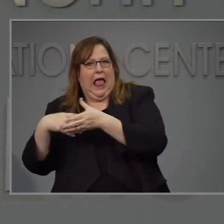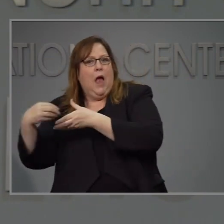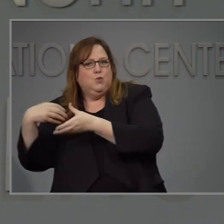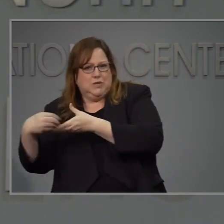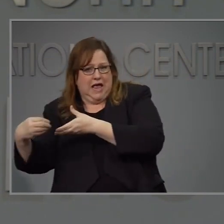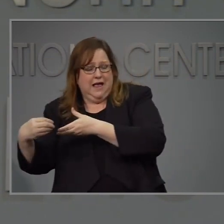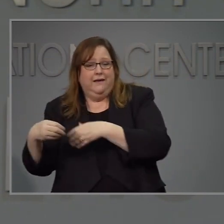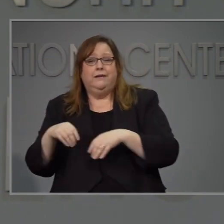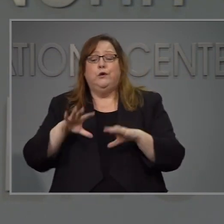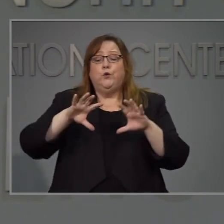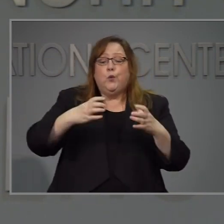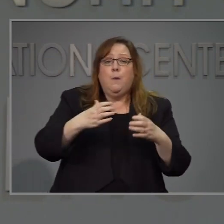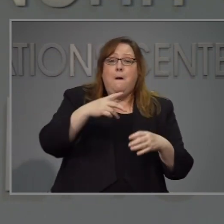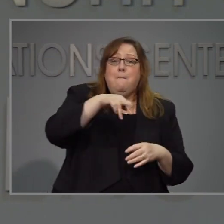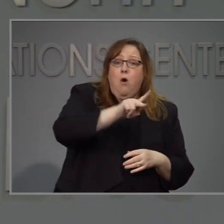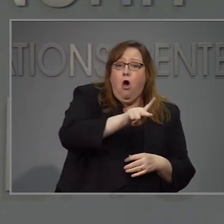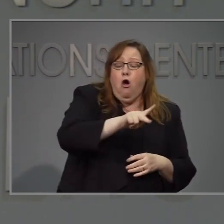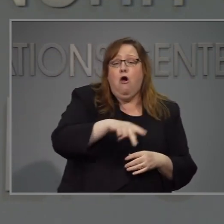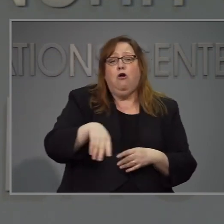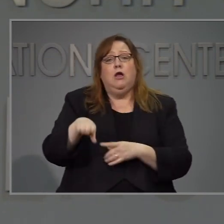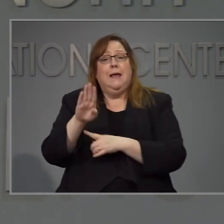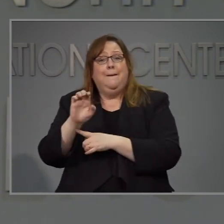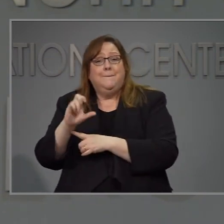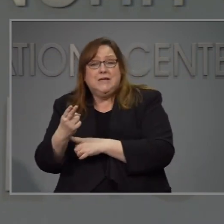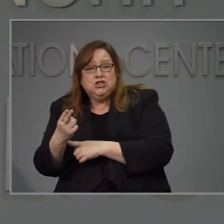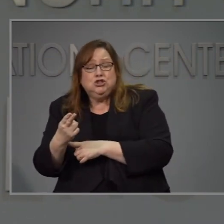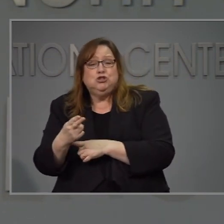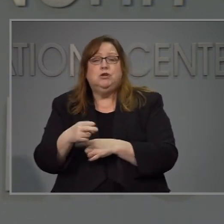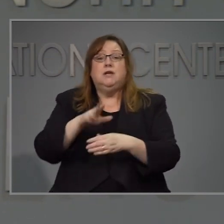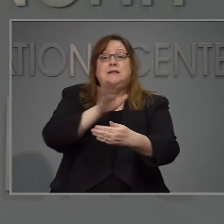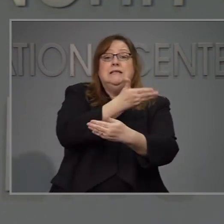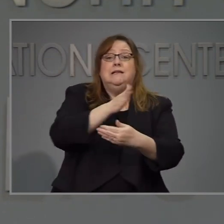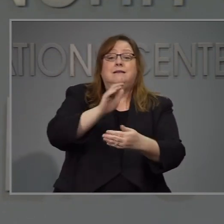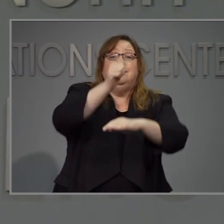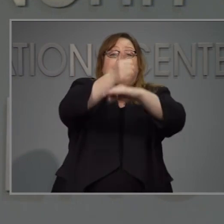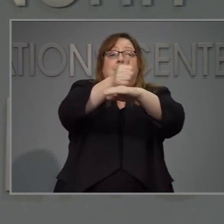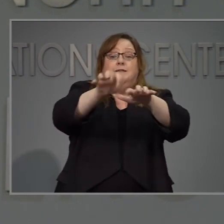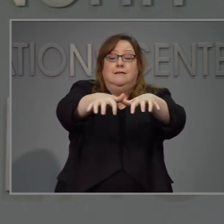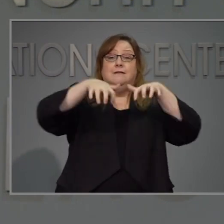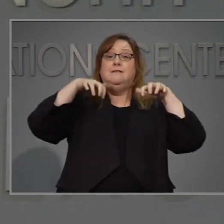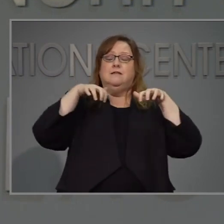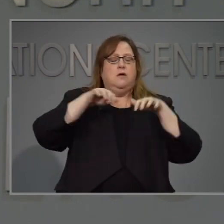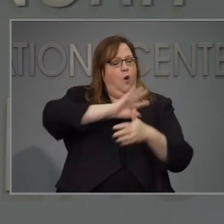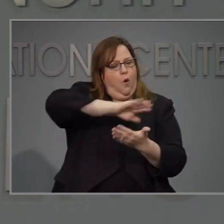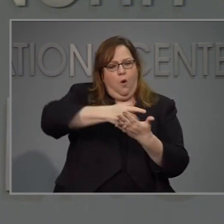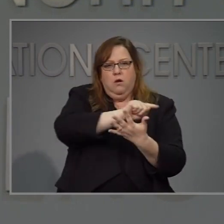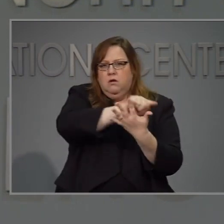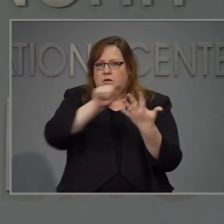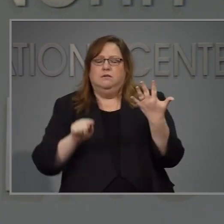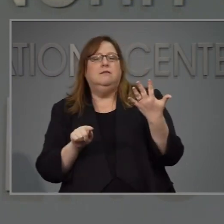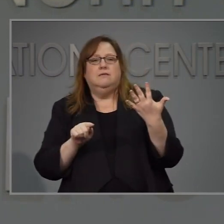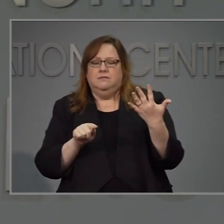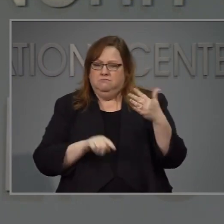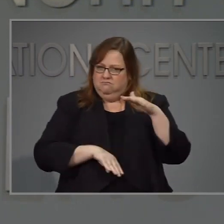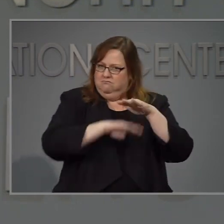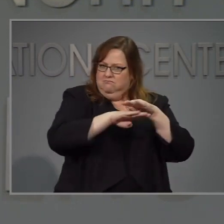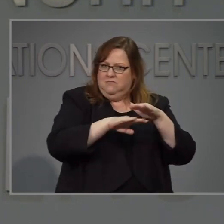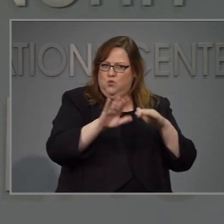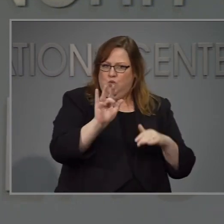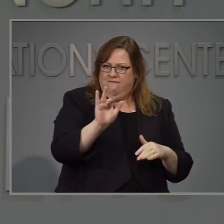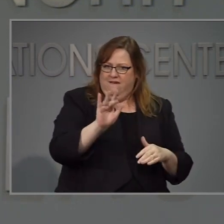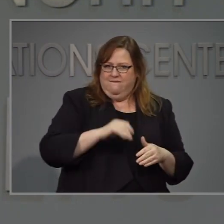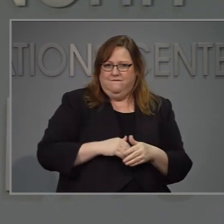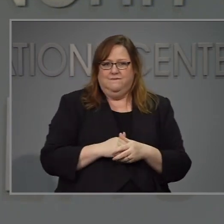y en las playas. cuando las personas se reúnen una persona puede activar la propagación del virus a